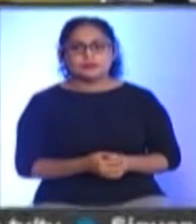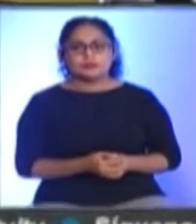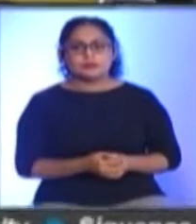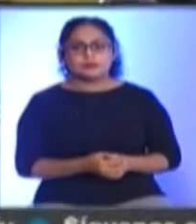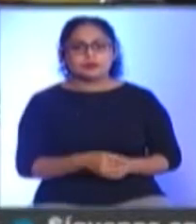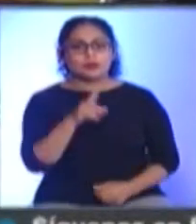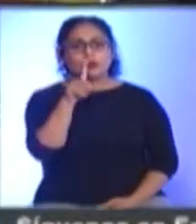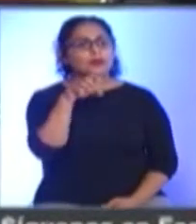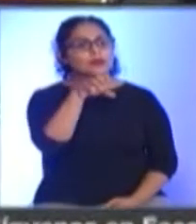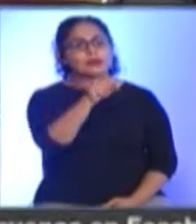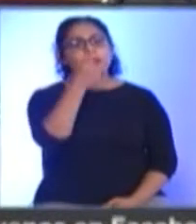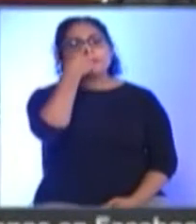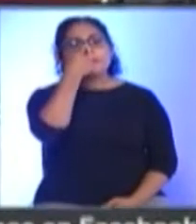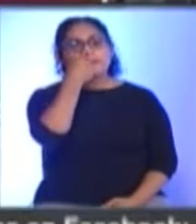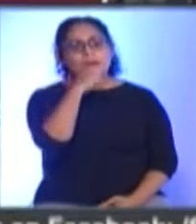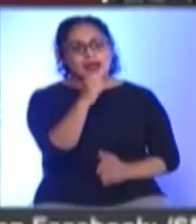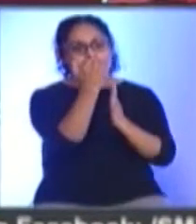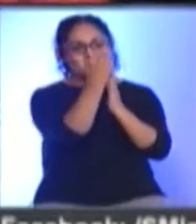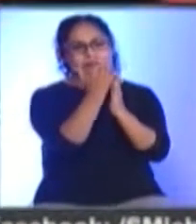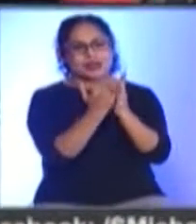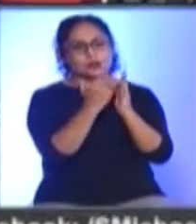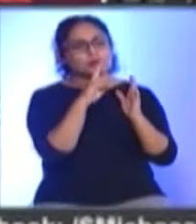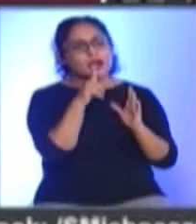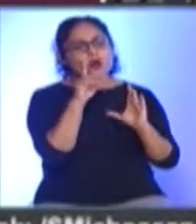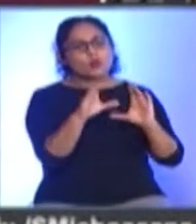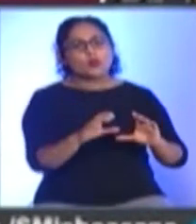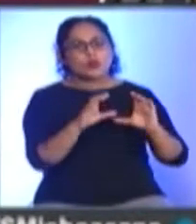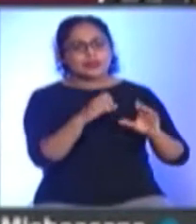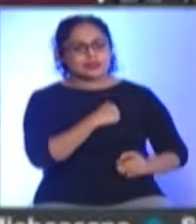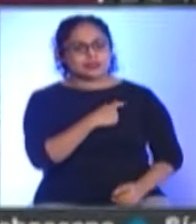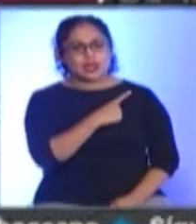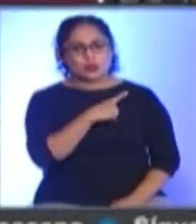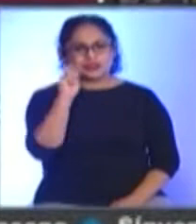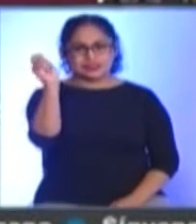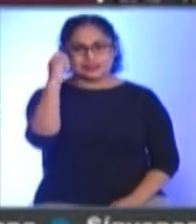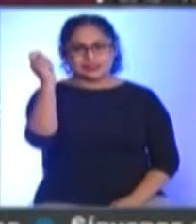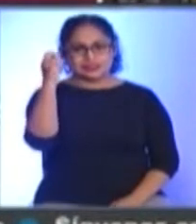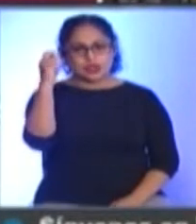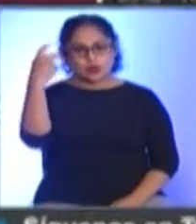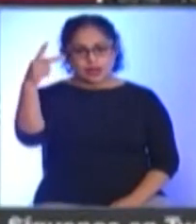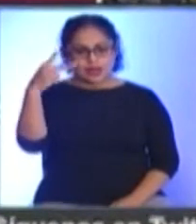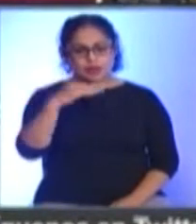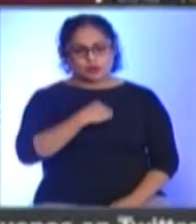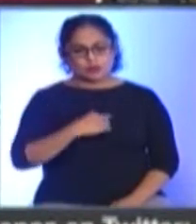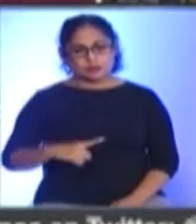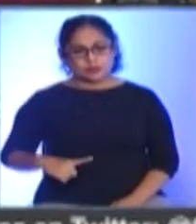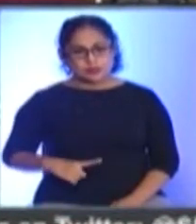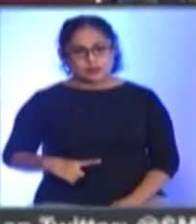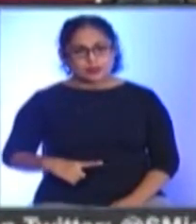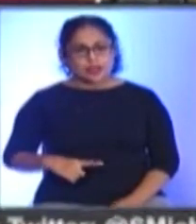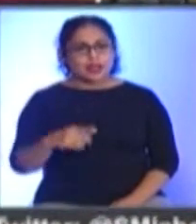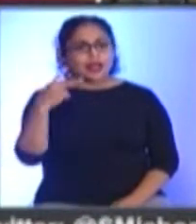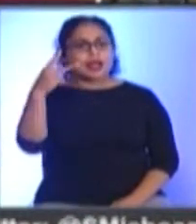Con la finalidad de incrementar los índices de salud de los habitantes del municipio de Charo El ayuntamiento de esa localidad llevó a cabo en